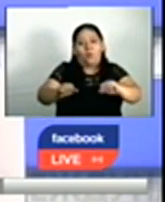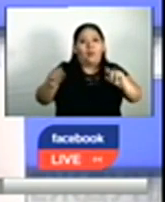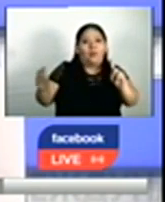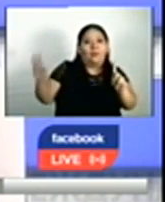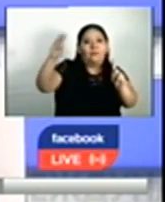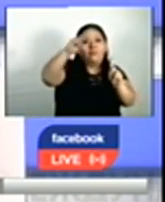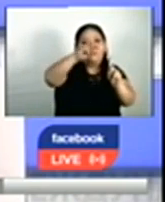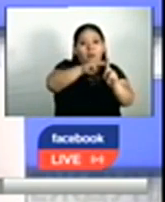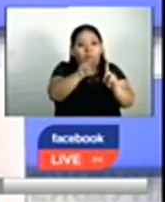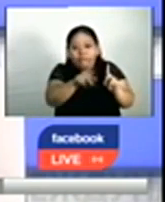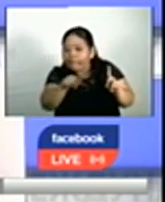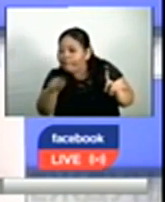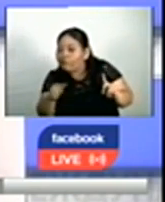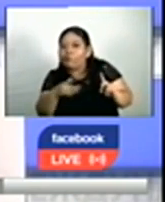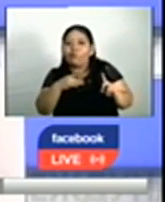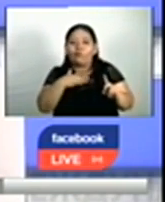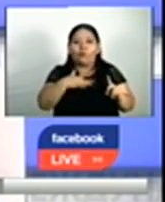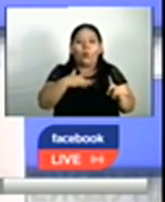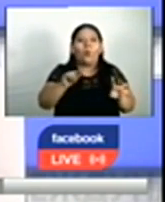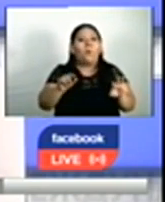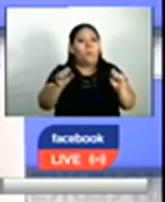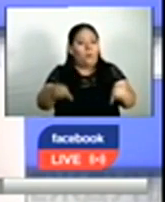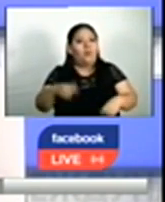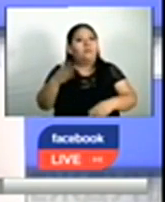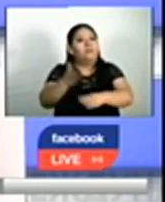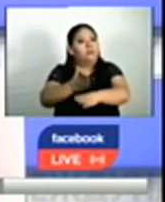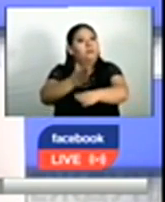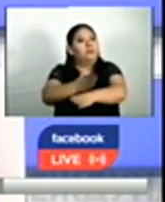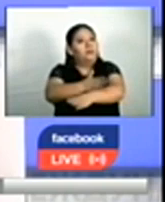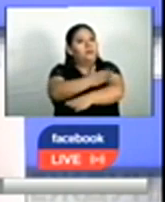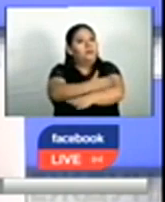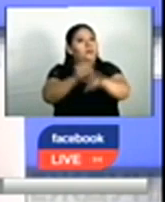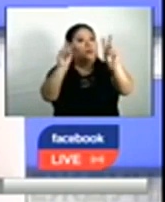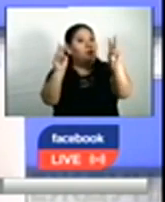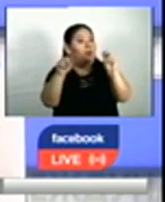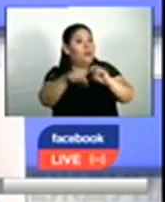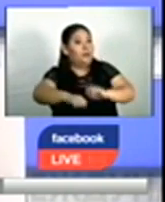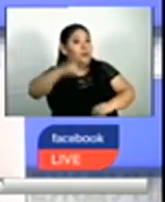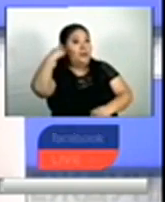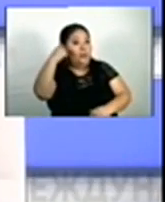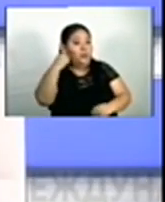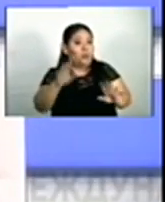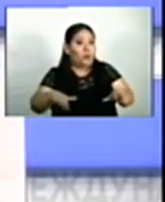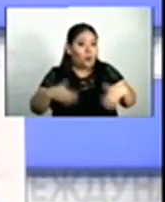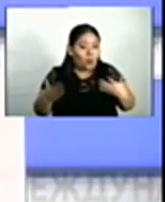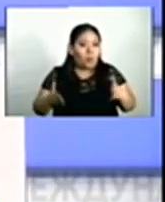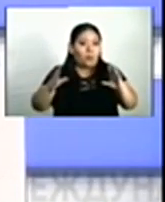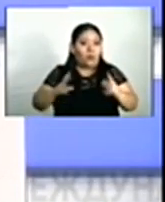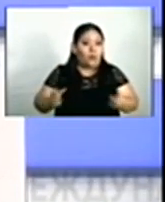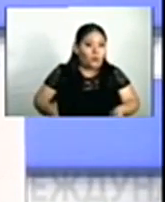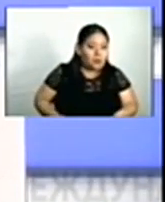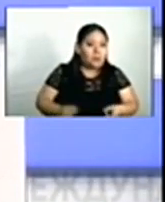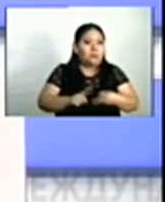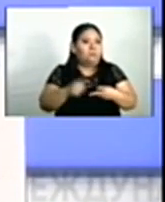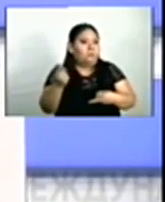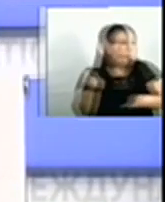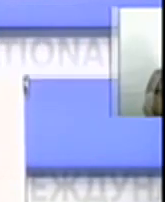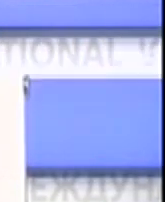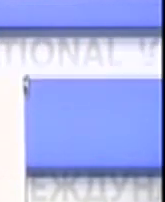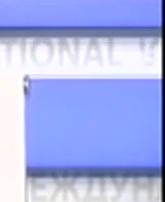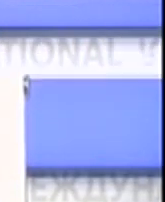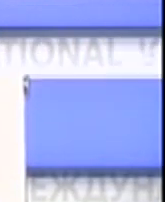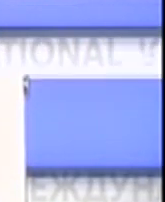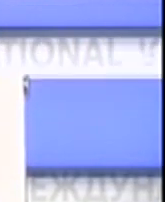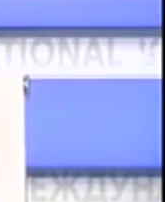salvando brechas en áreas decisivas y sobre todo para progresar en otros temas importantes tales como la gobernanza económica y la